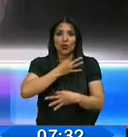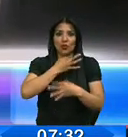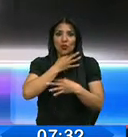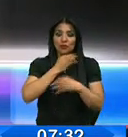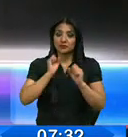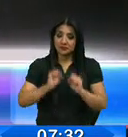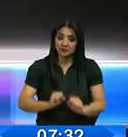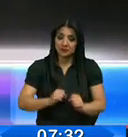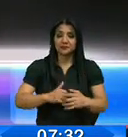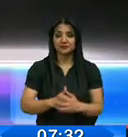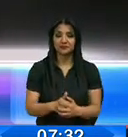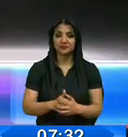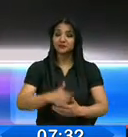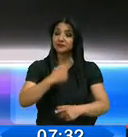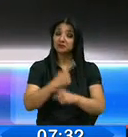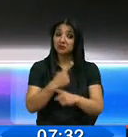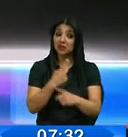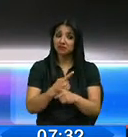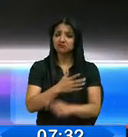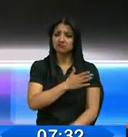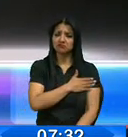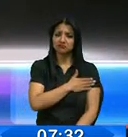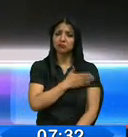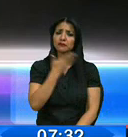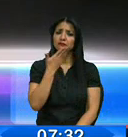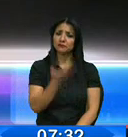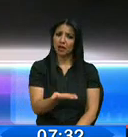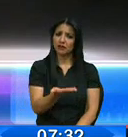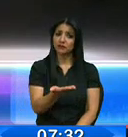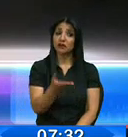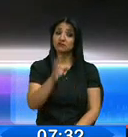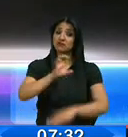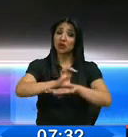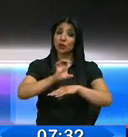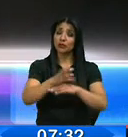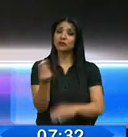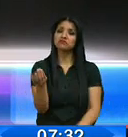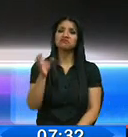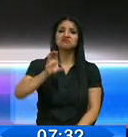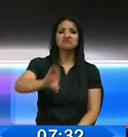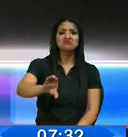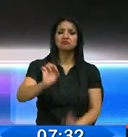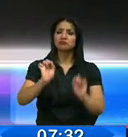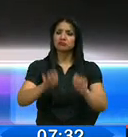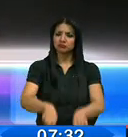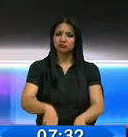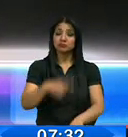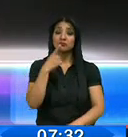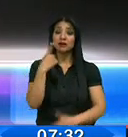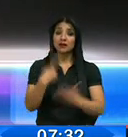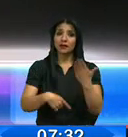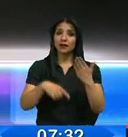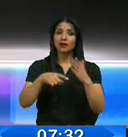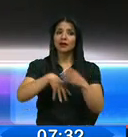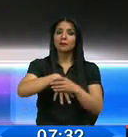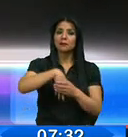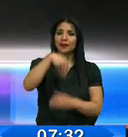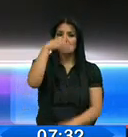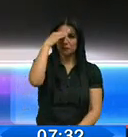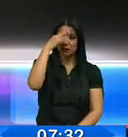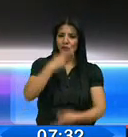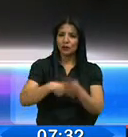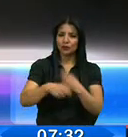creemos que sea un destino importante, sobre todo para los emprendedores que